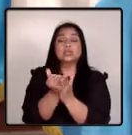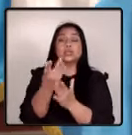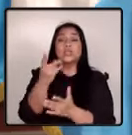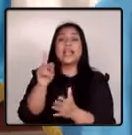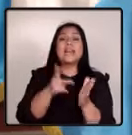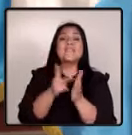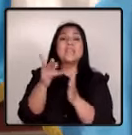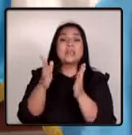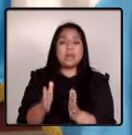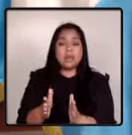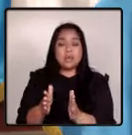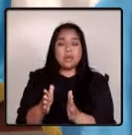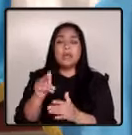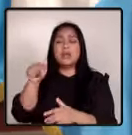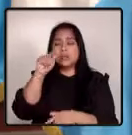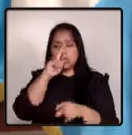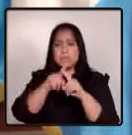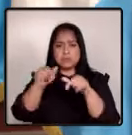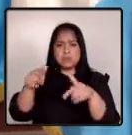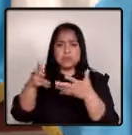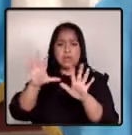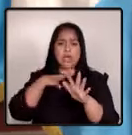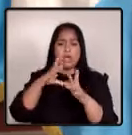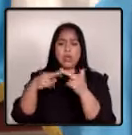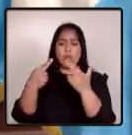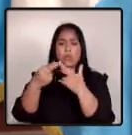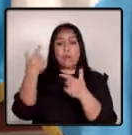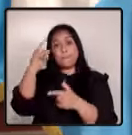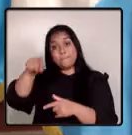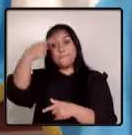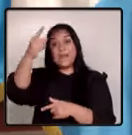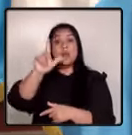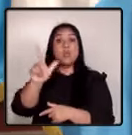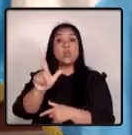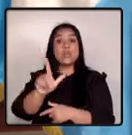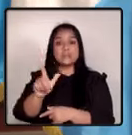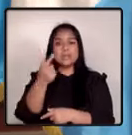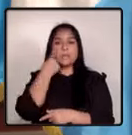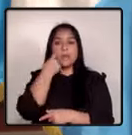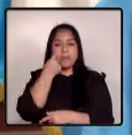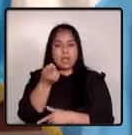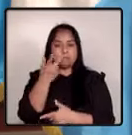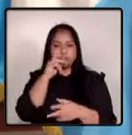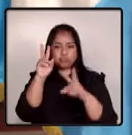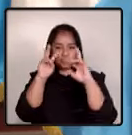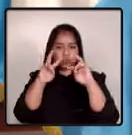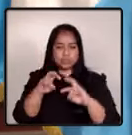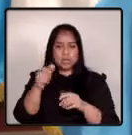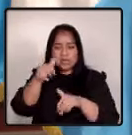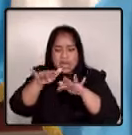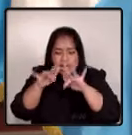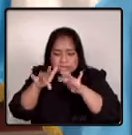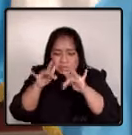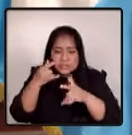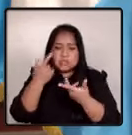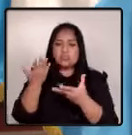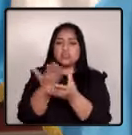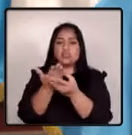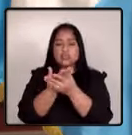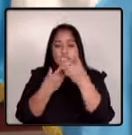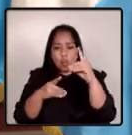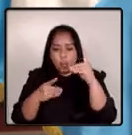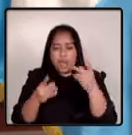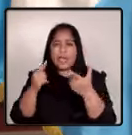Ya tenemos una reunión programada para el día lunes para poder tener al día todos los archivos, todos los documentos y sobre todo